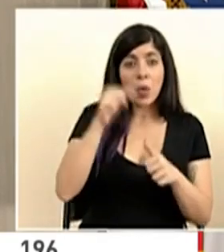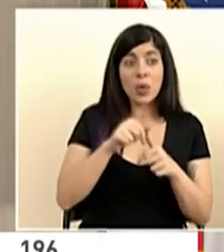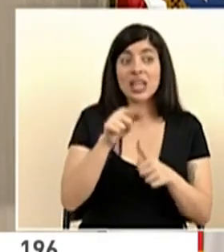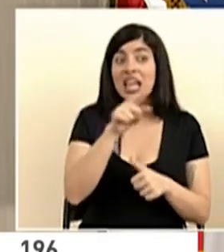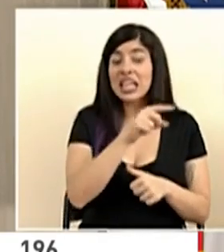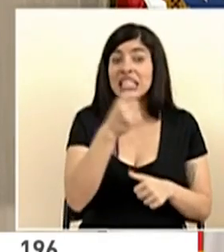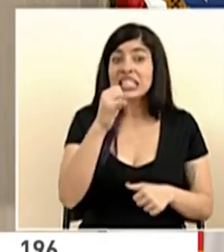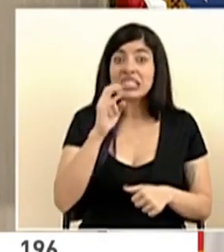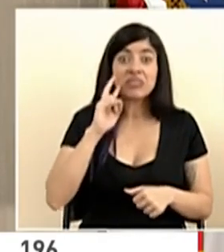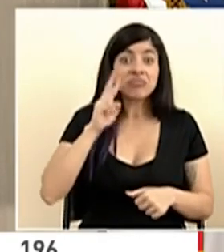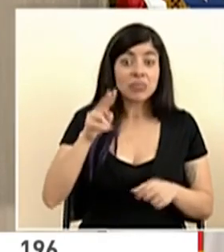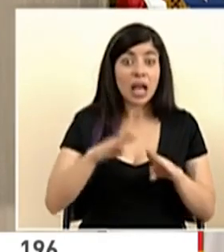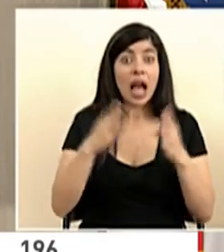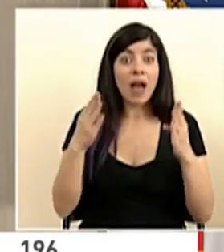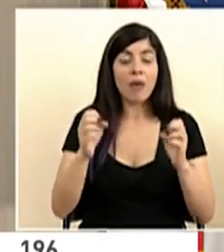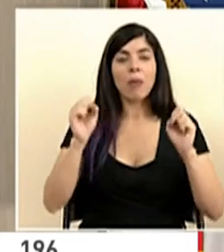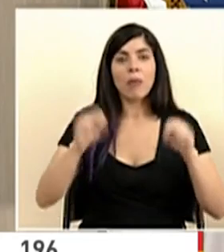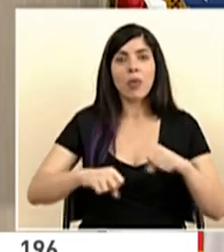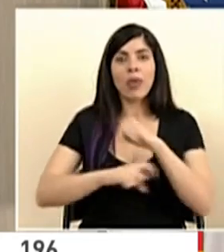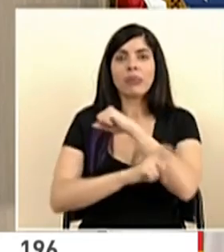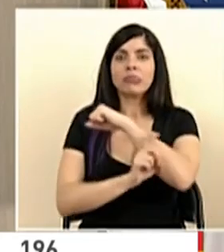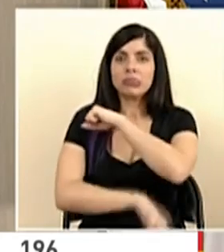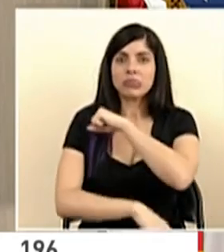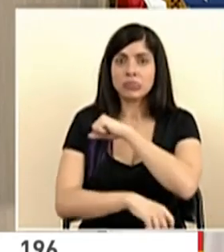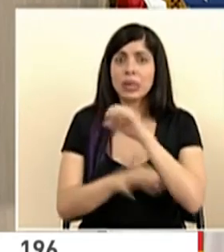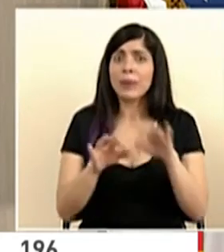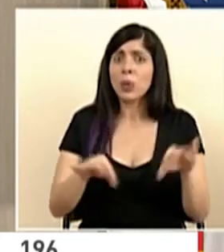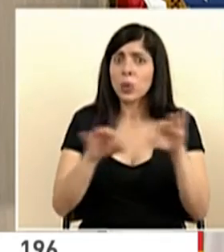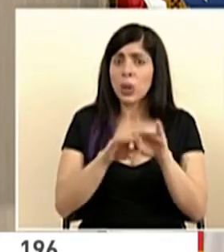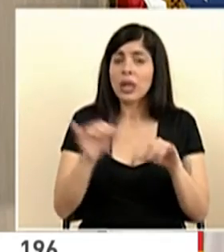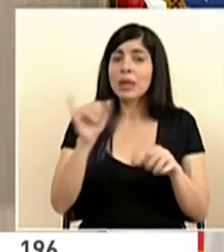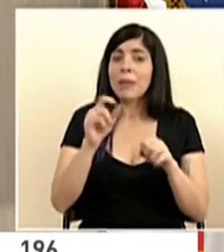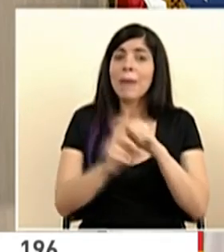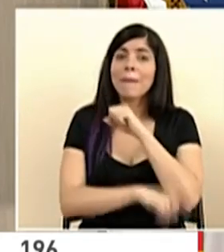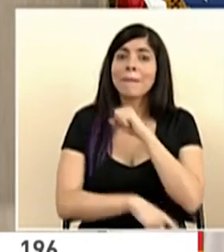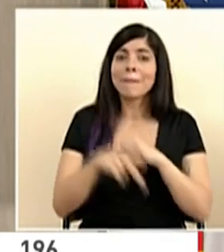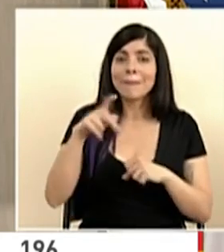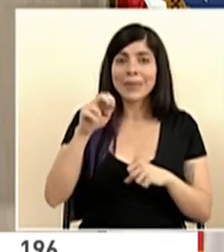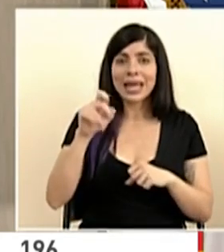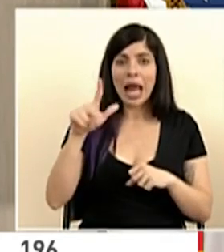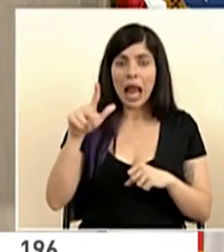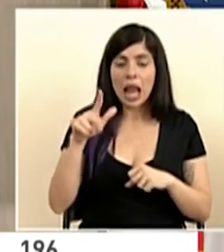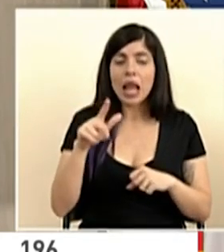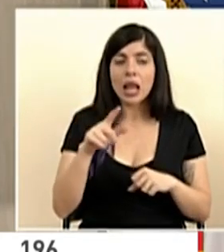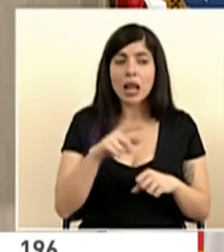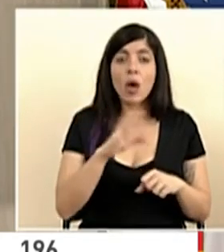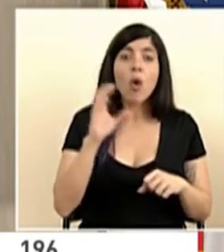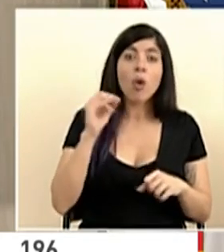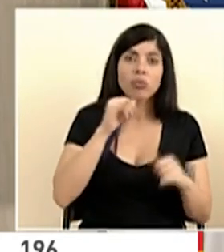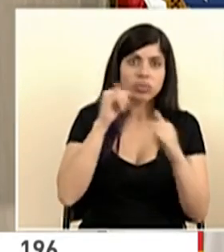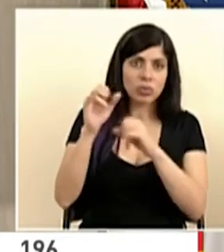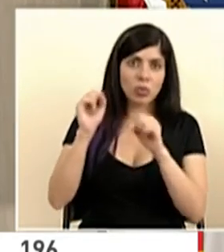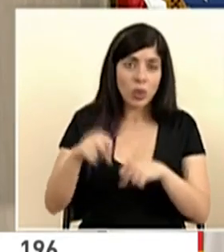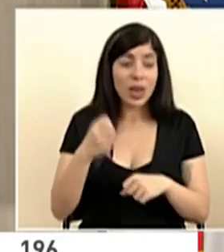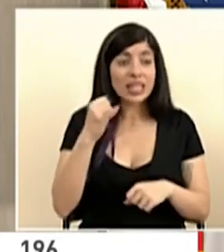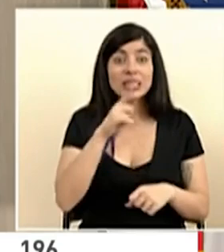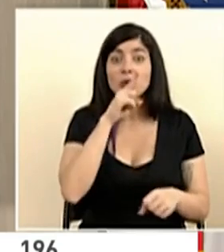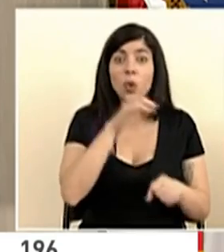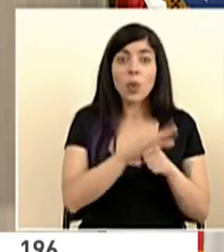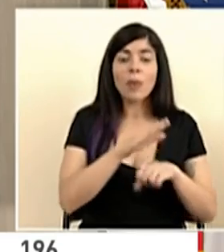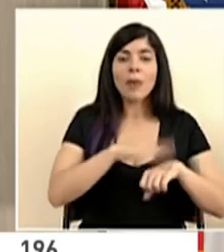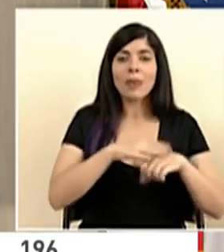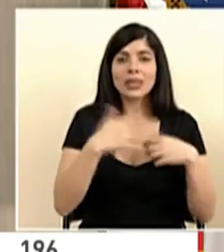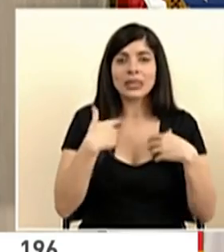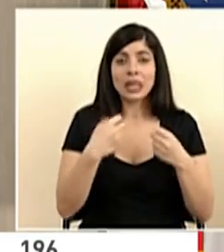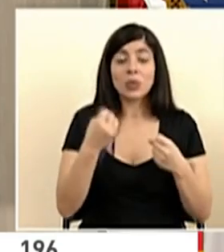exponen a sanciones importantes a nivel incluso penal o a nivel de suspensión del periodismo sanitario de funcionamiento si se incumple tanto la